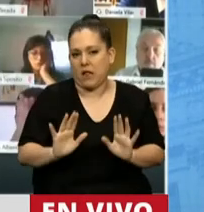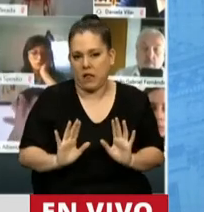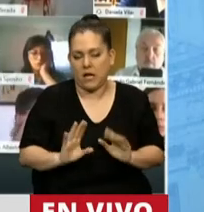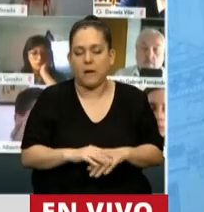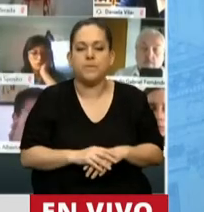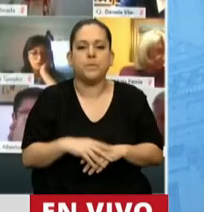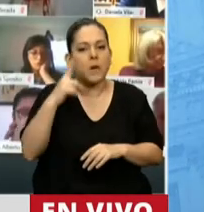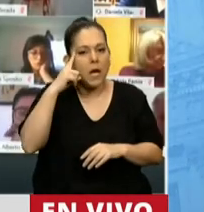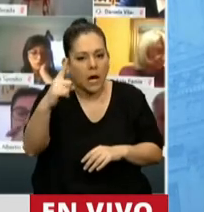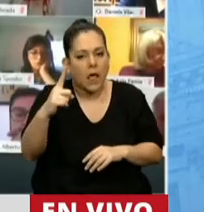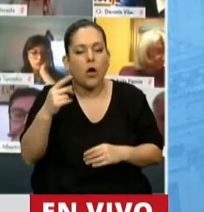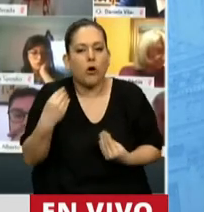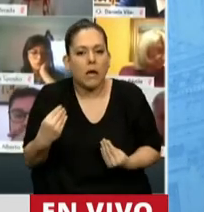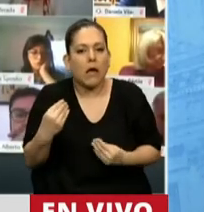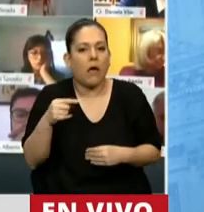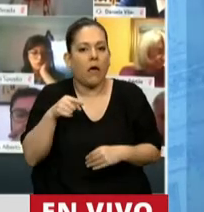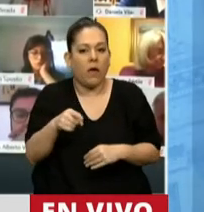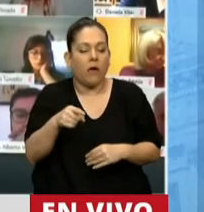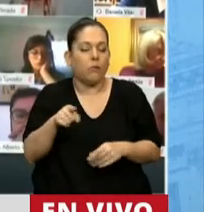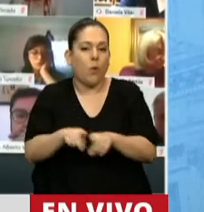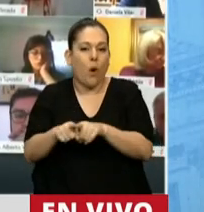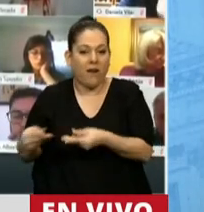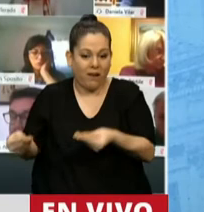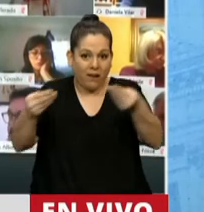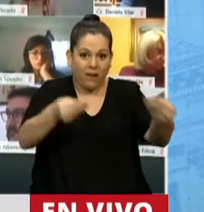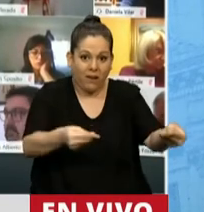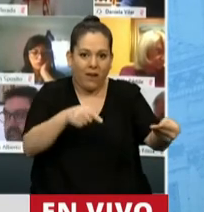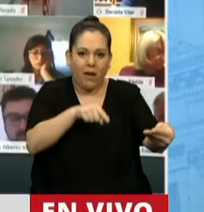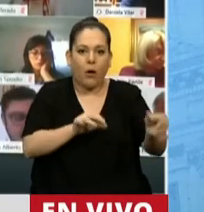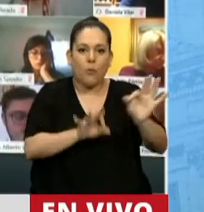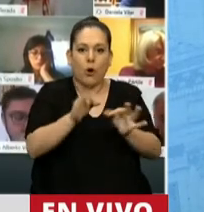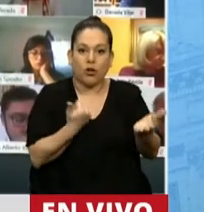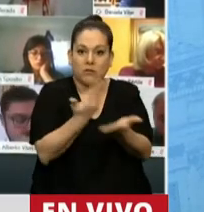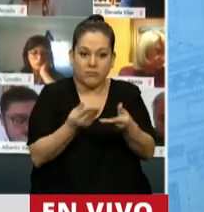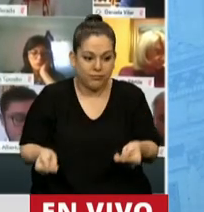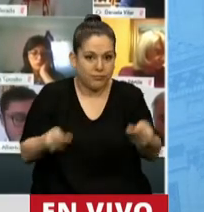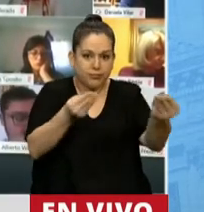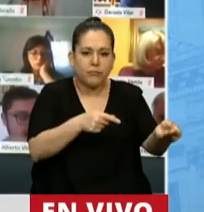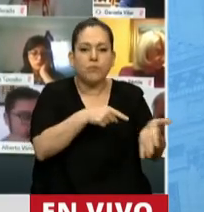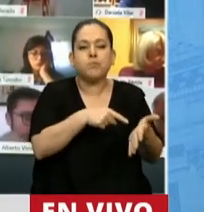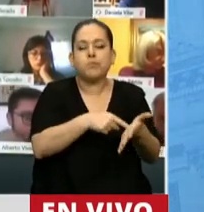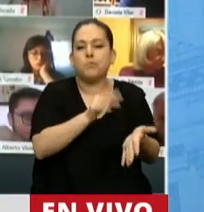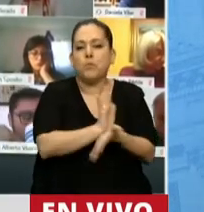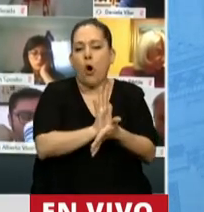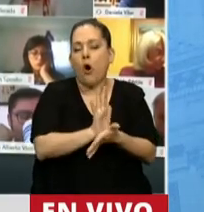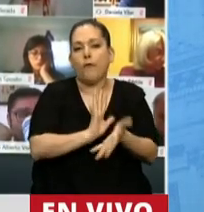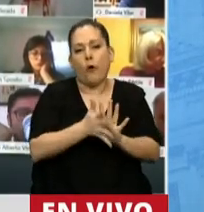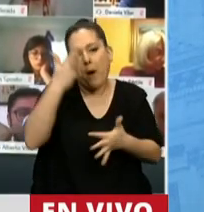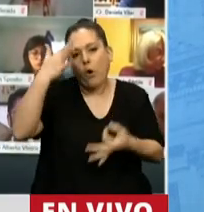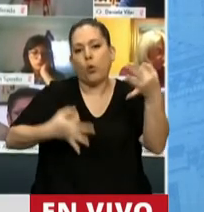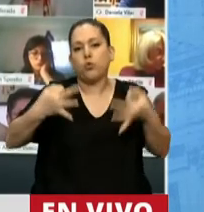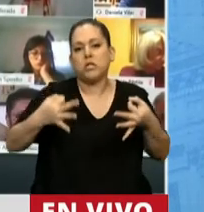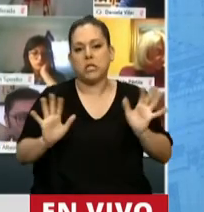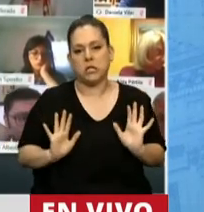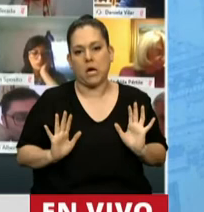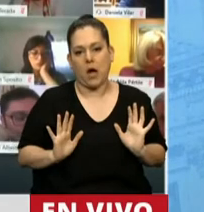Creo que es un acto que, además, merece un acto de justicia. Ese